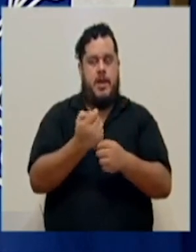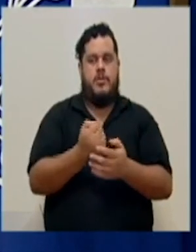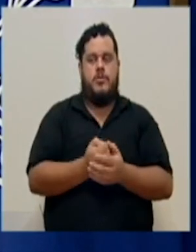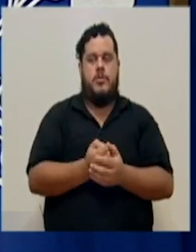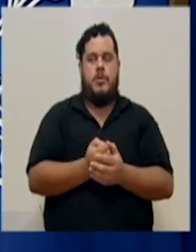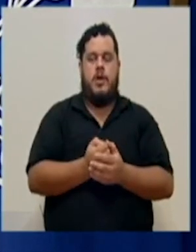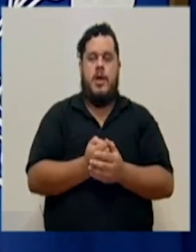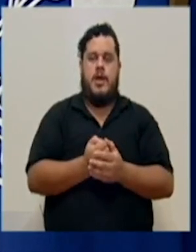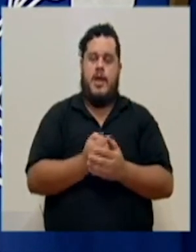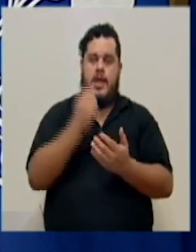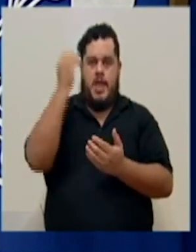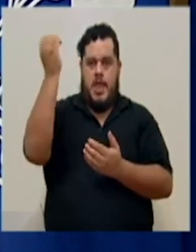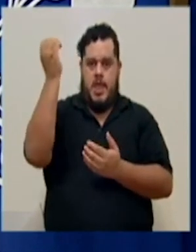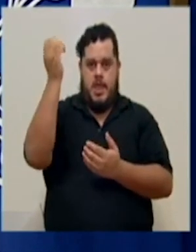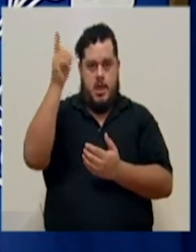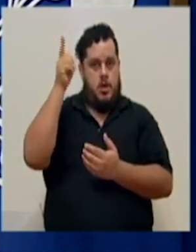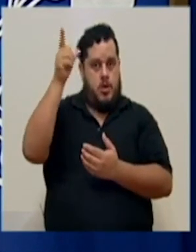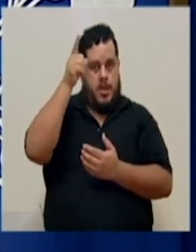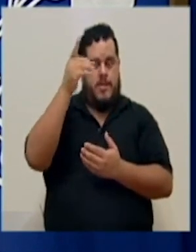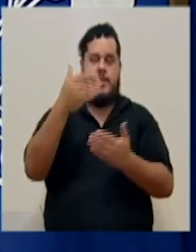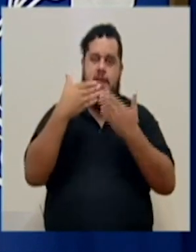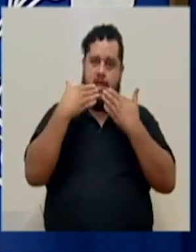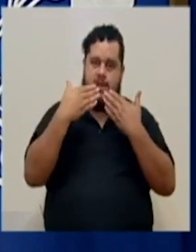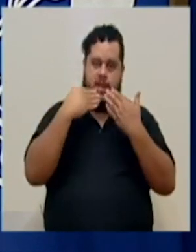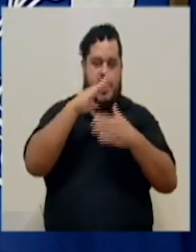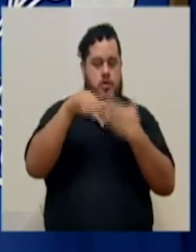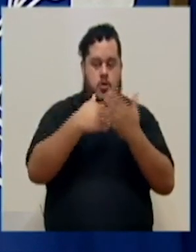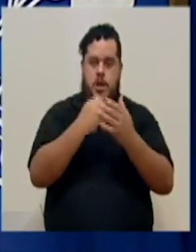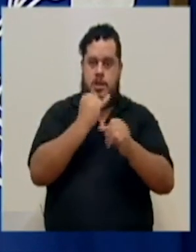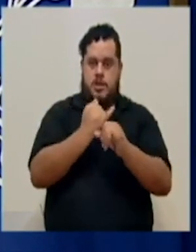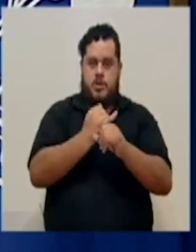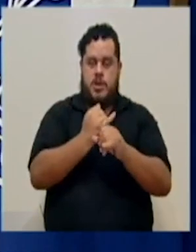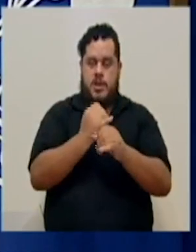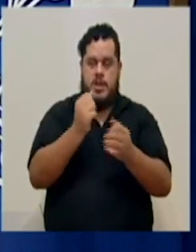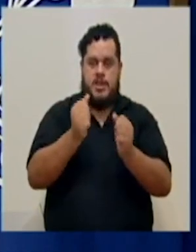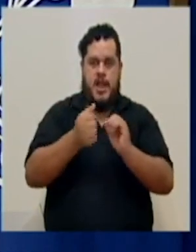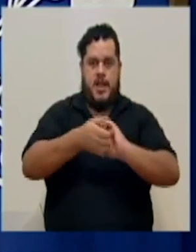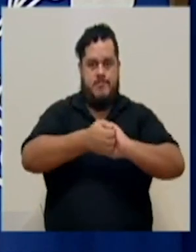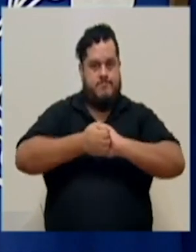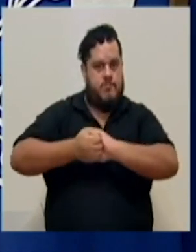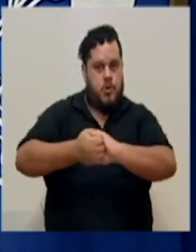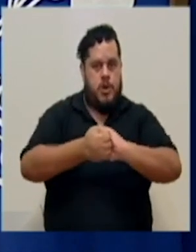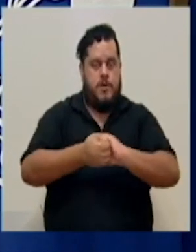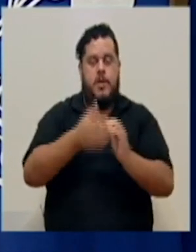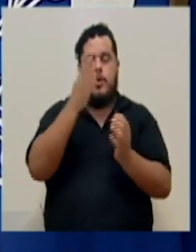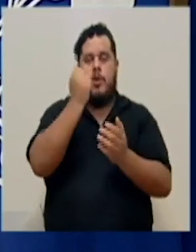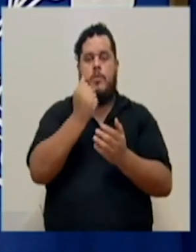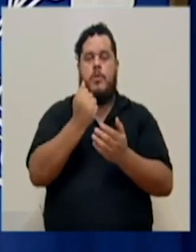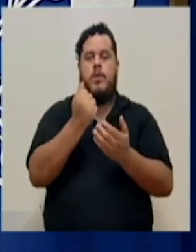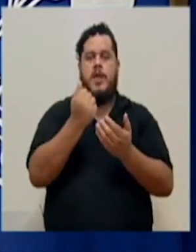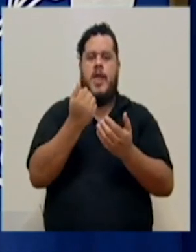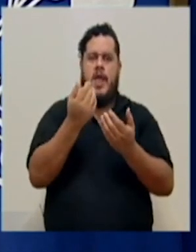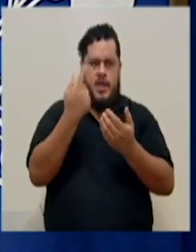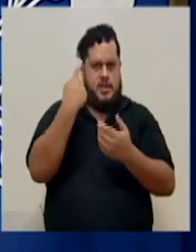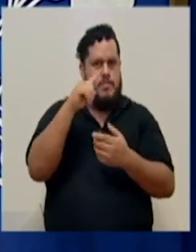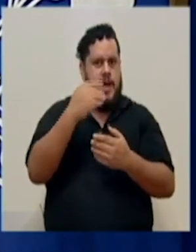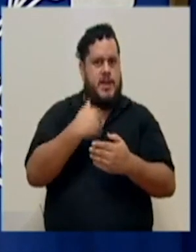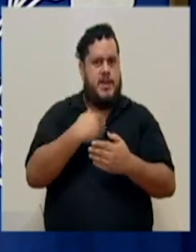Obviamente, agradecer a todas las instituciones que están colaborando, porque esto es importante a la hora de depurar, de tener un dato más